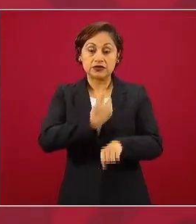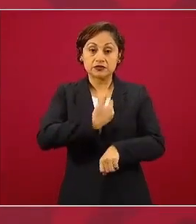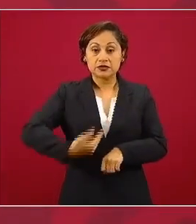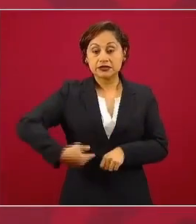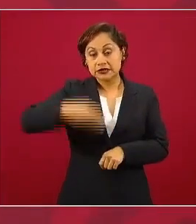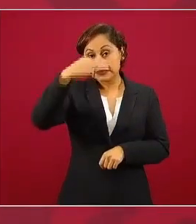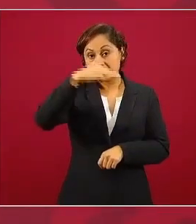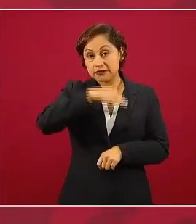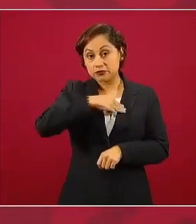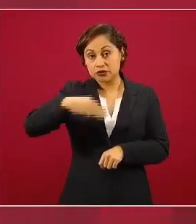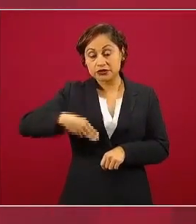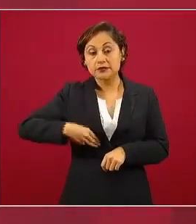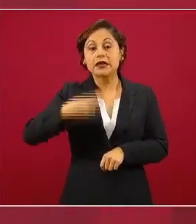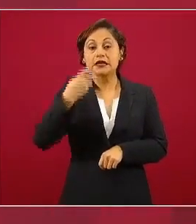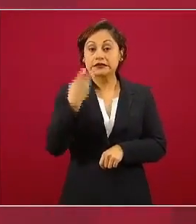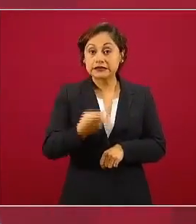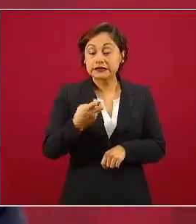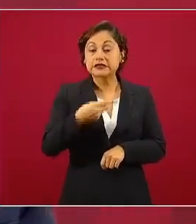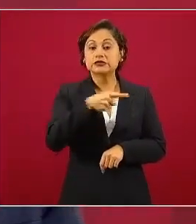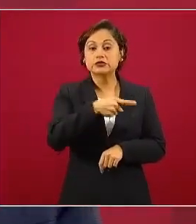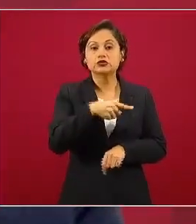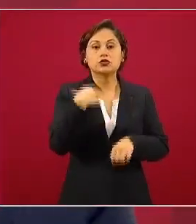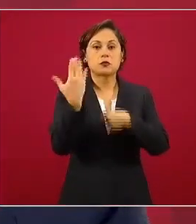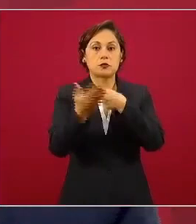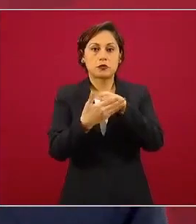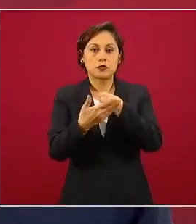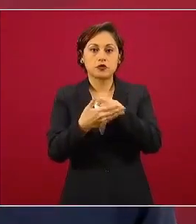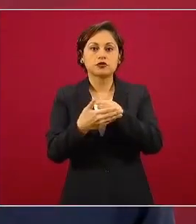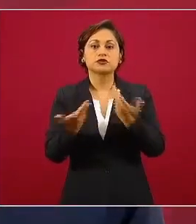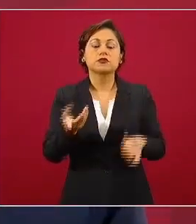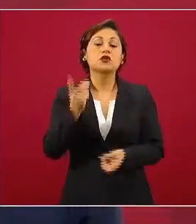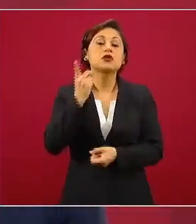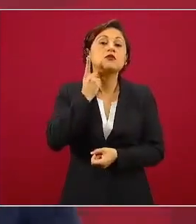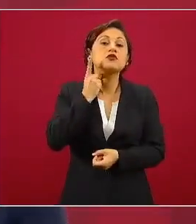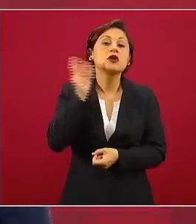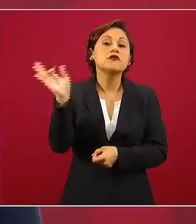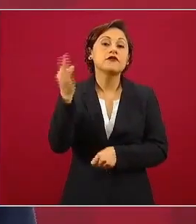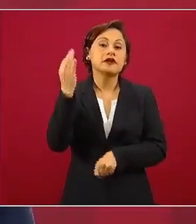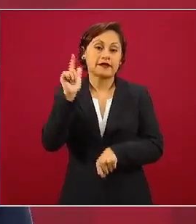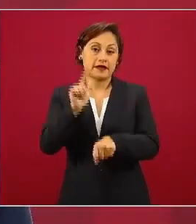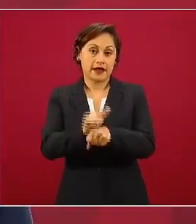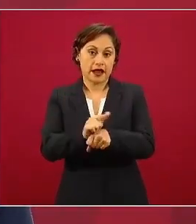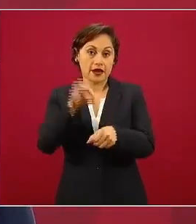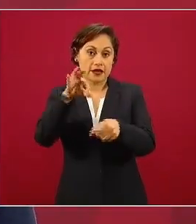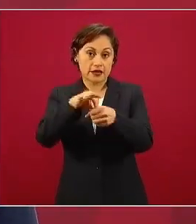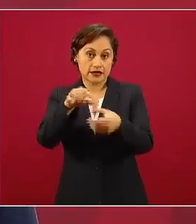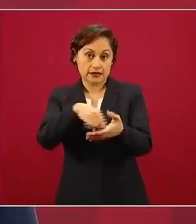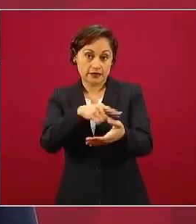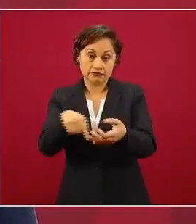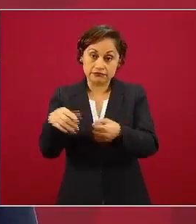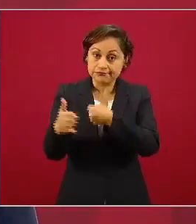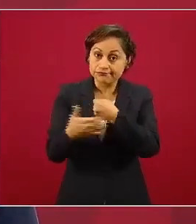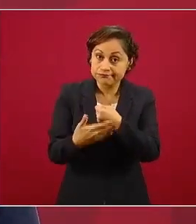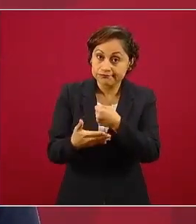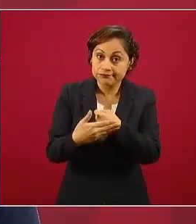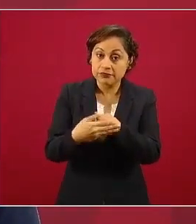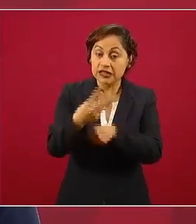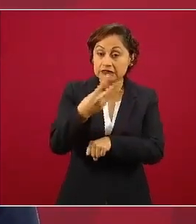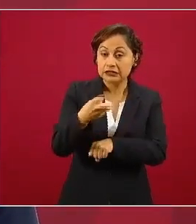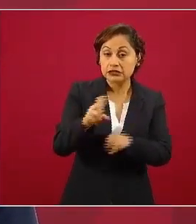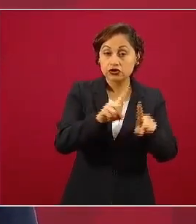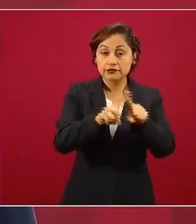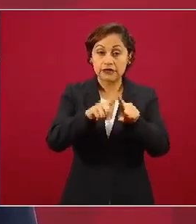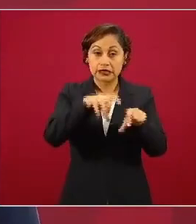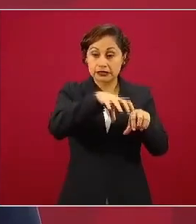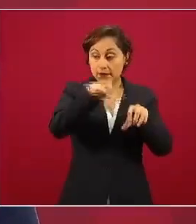municipales. Hay elección para diputados federales en los 300 distritos electorales federales.